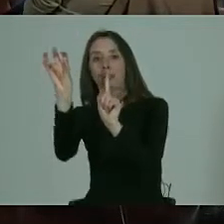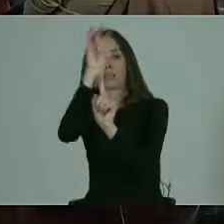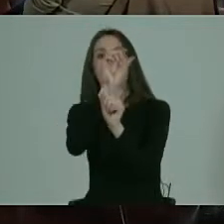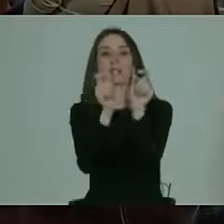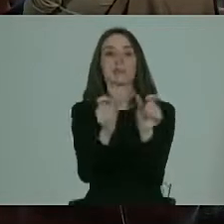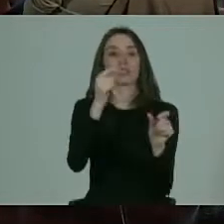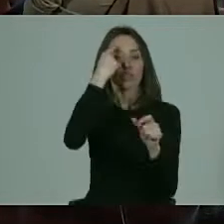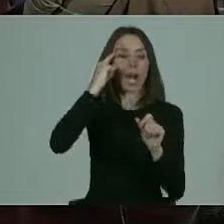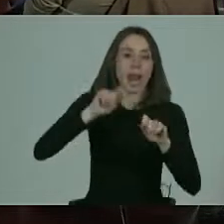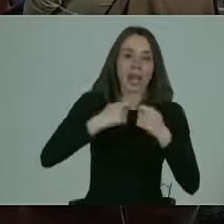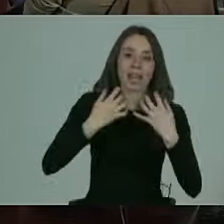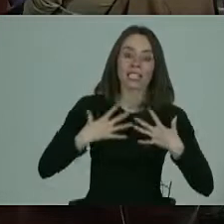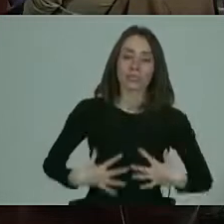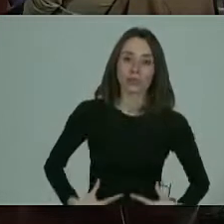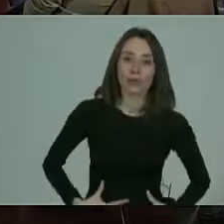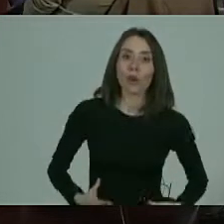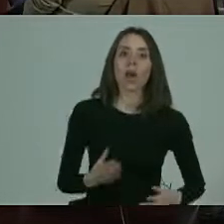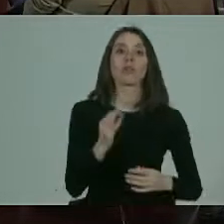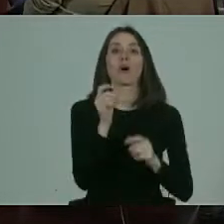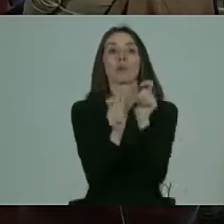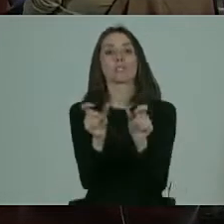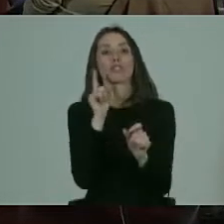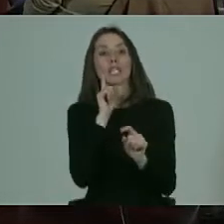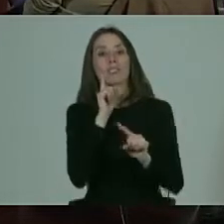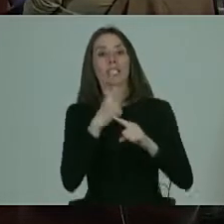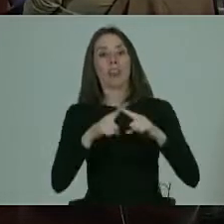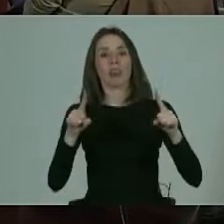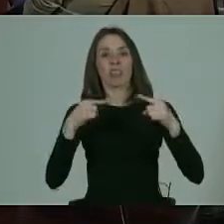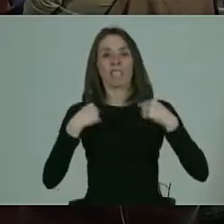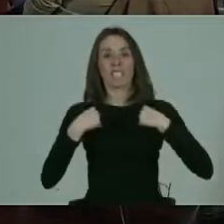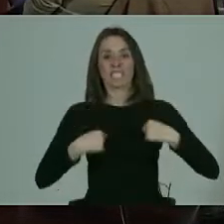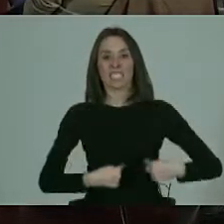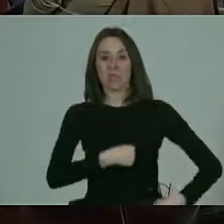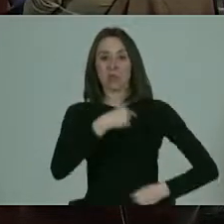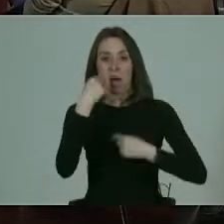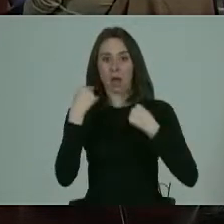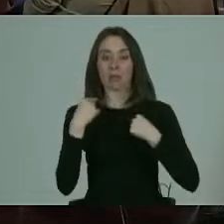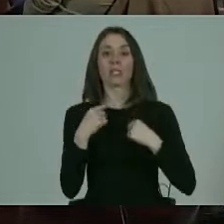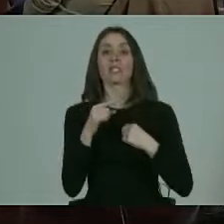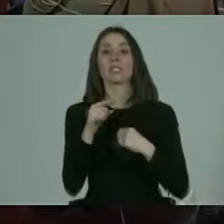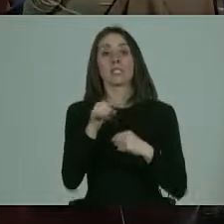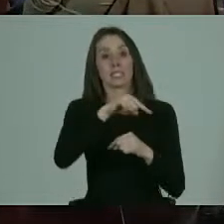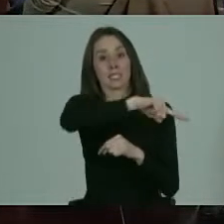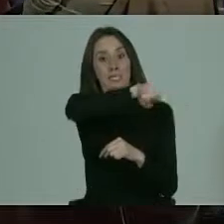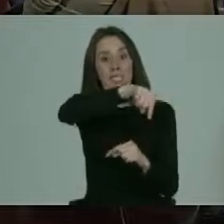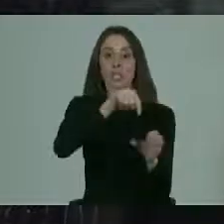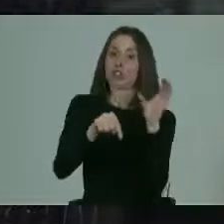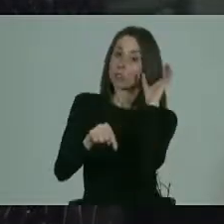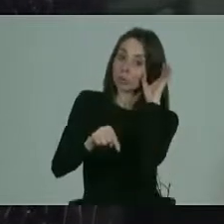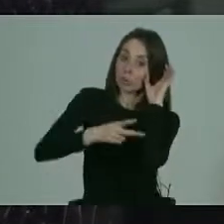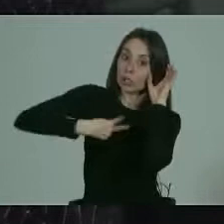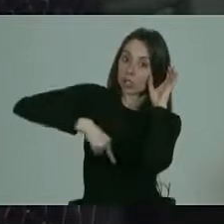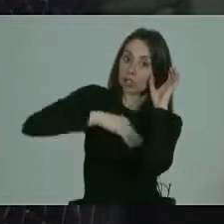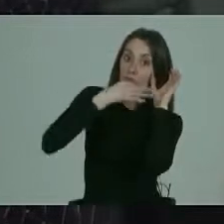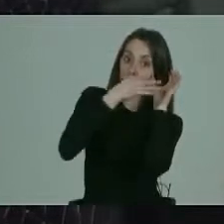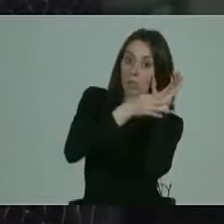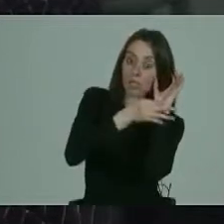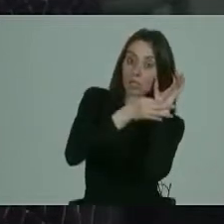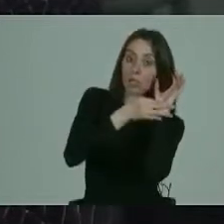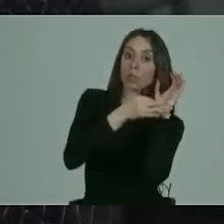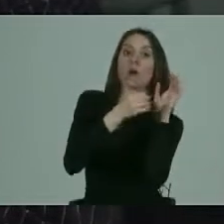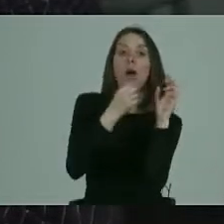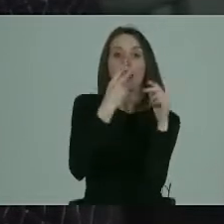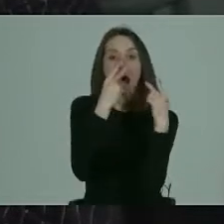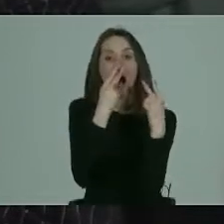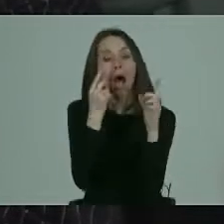lesionados, a la persona que tenga algún tipo de diversidad. En la medida que se nos escuche yo creo que vamos a poder ir encontrando